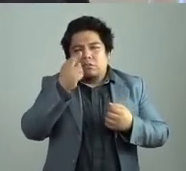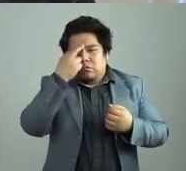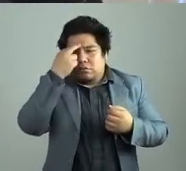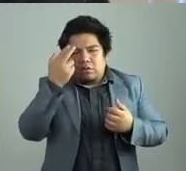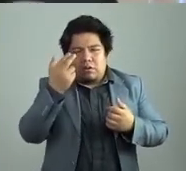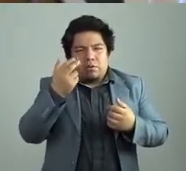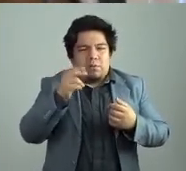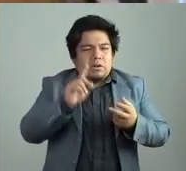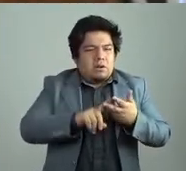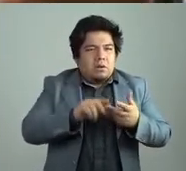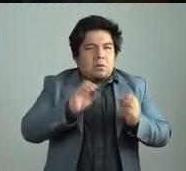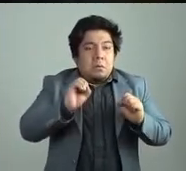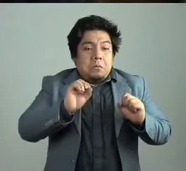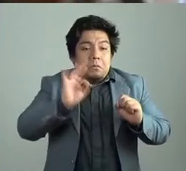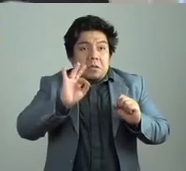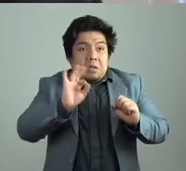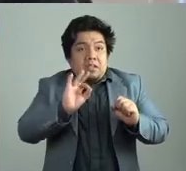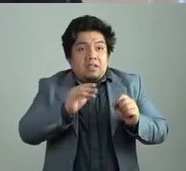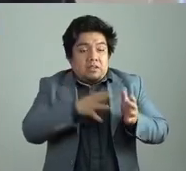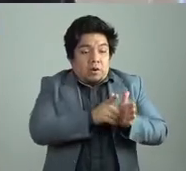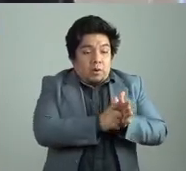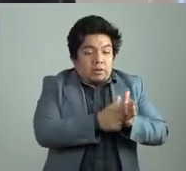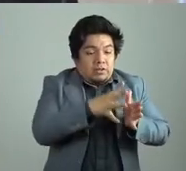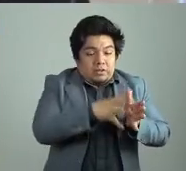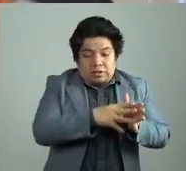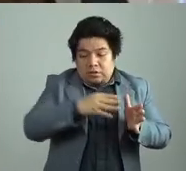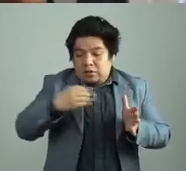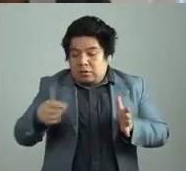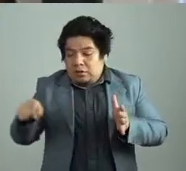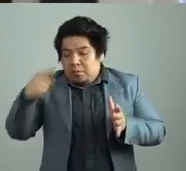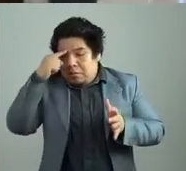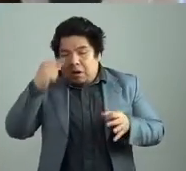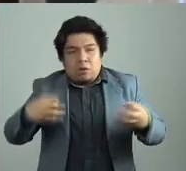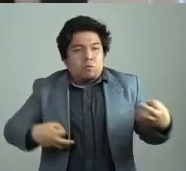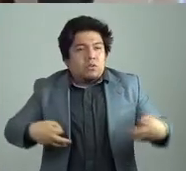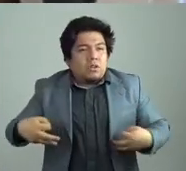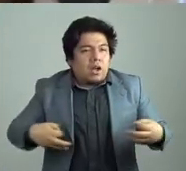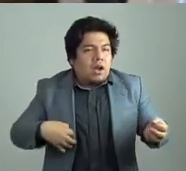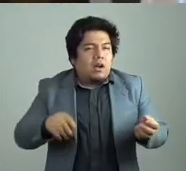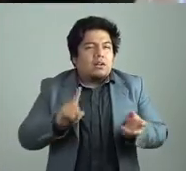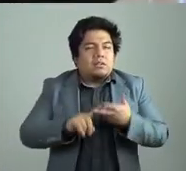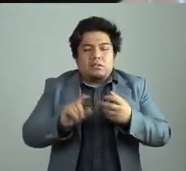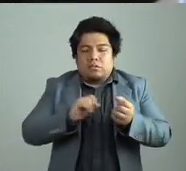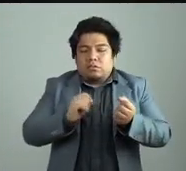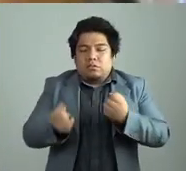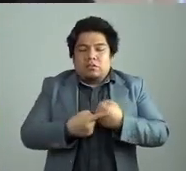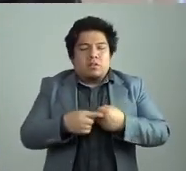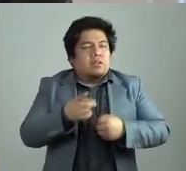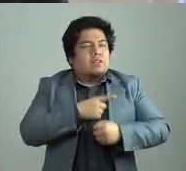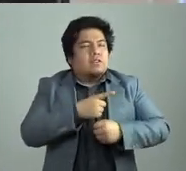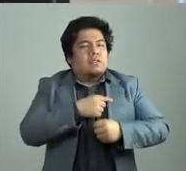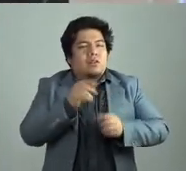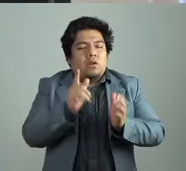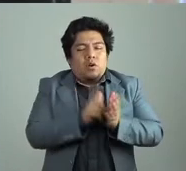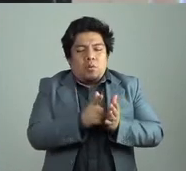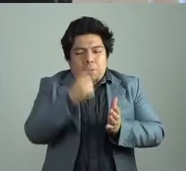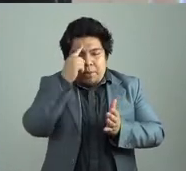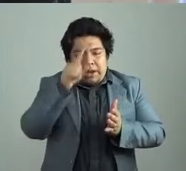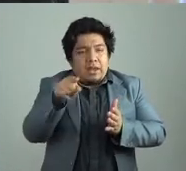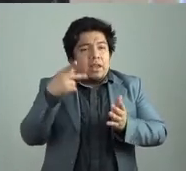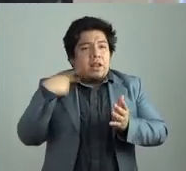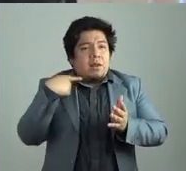quiera hacer una obra de teatro, el que quiera construir a partir de lo tuyo, pues tenga un pretexto para poder continuar, ¿no?